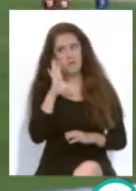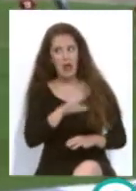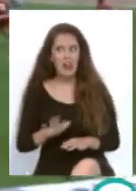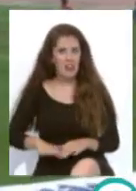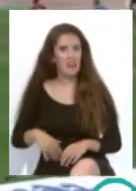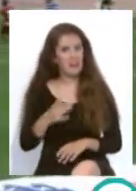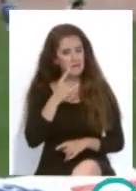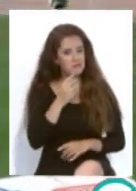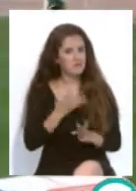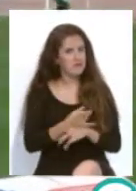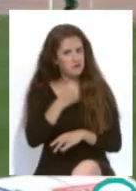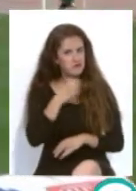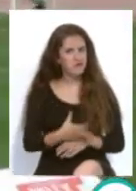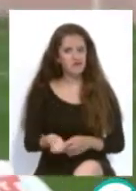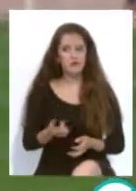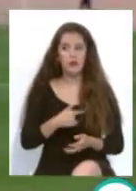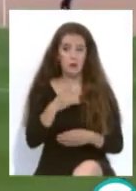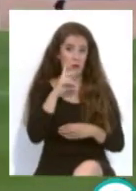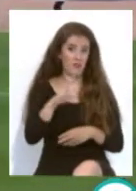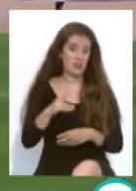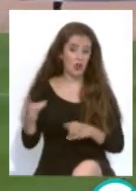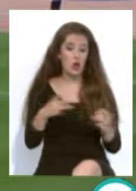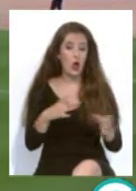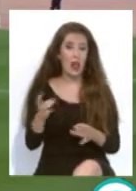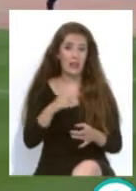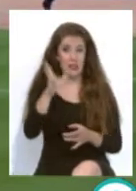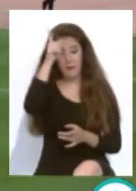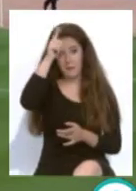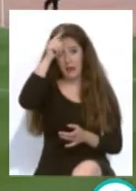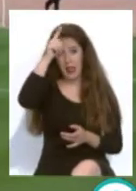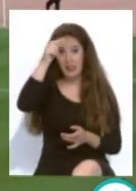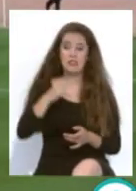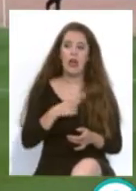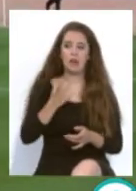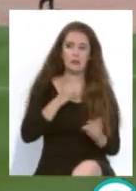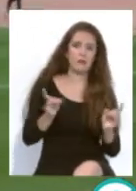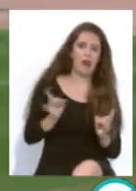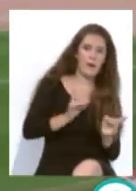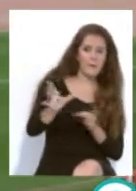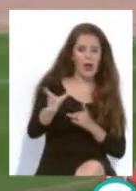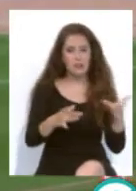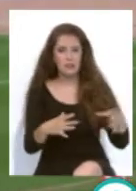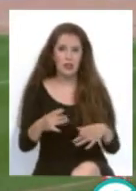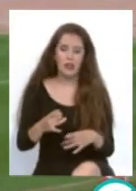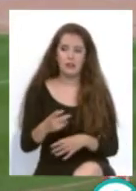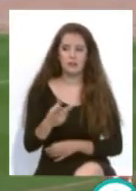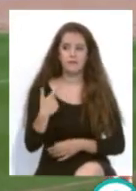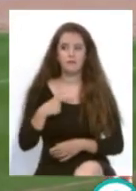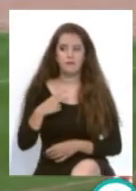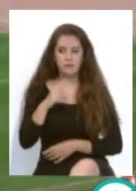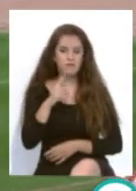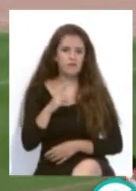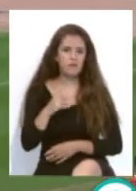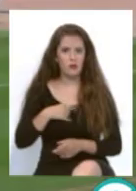porque hemos visto goles aquí en Melilla, dejándola pasar y en la segunda jugada yendo él de